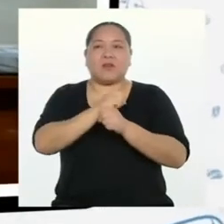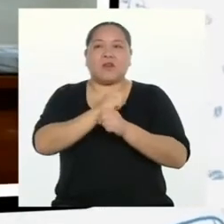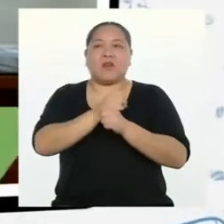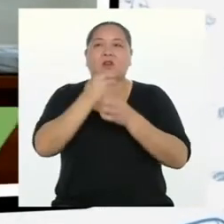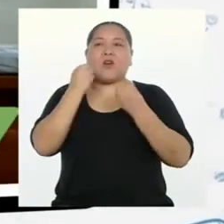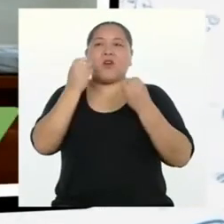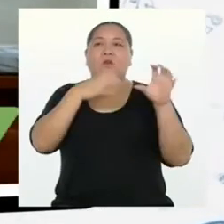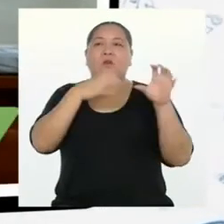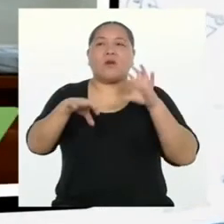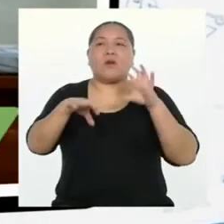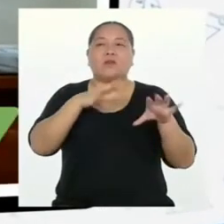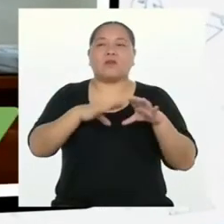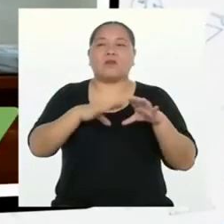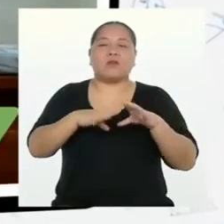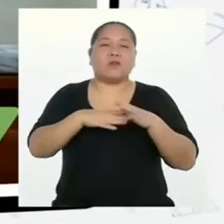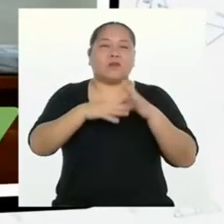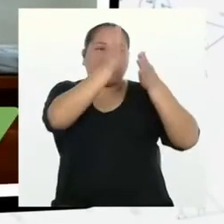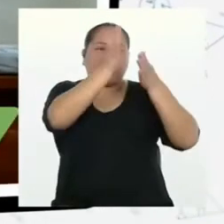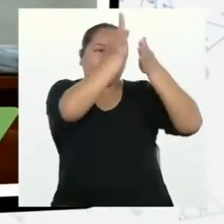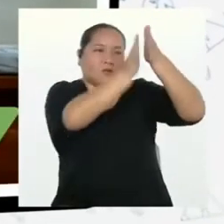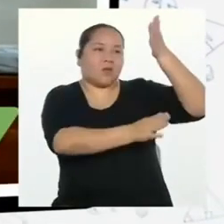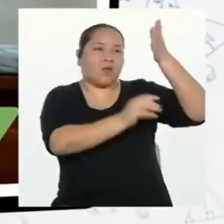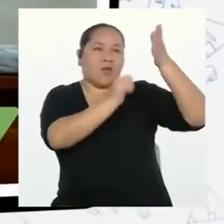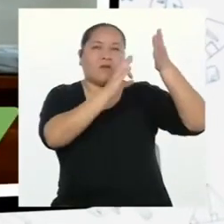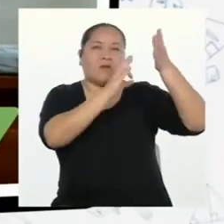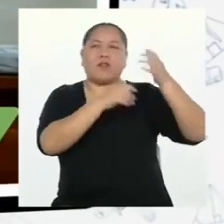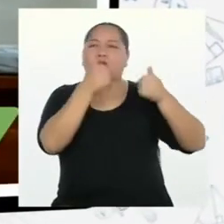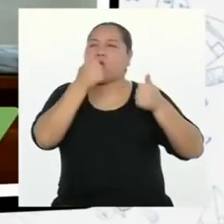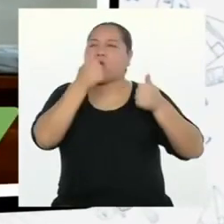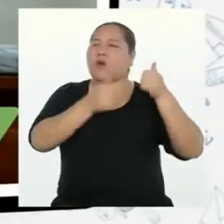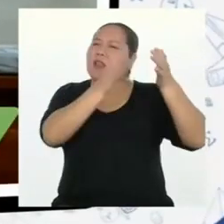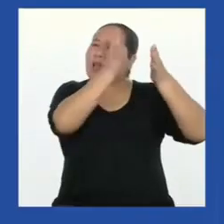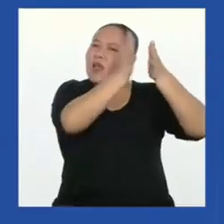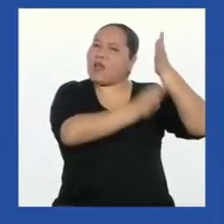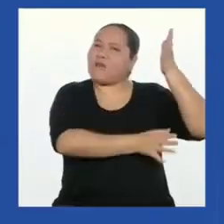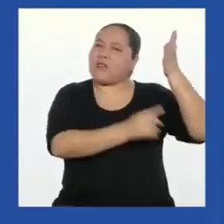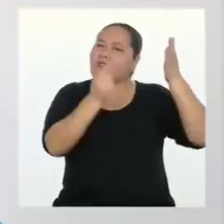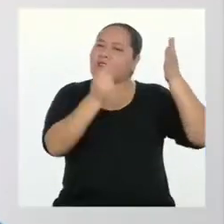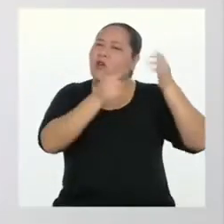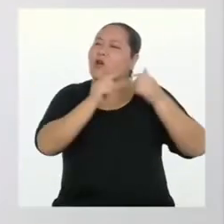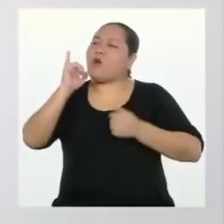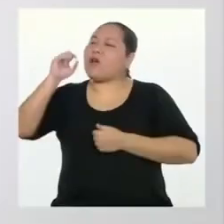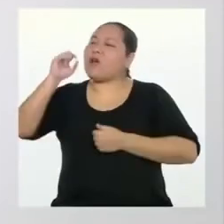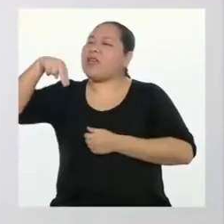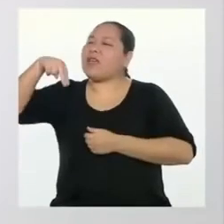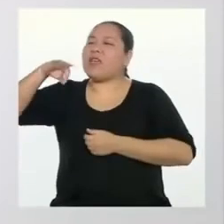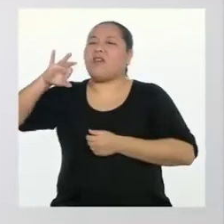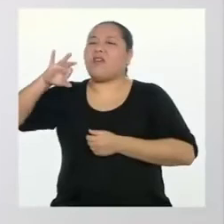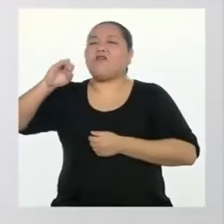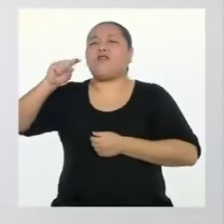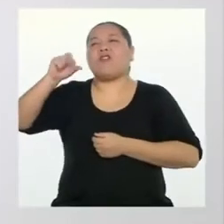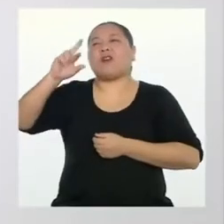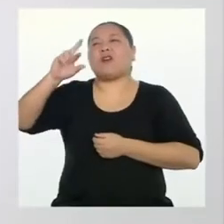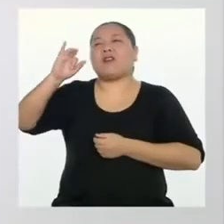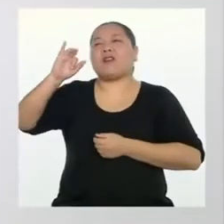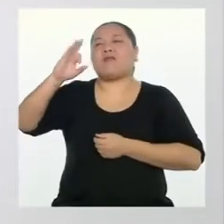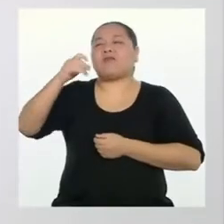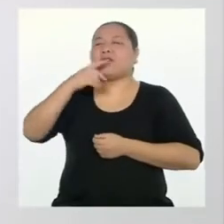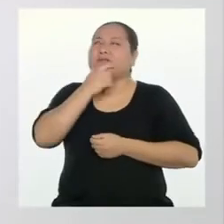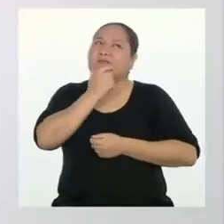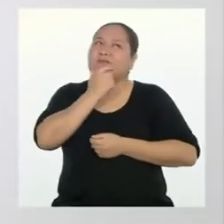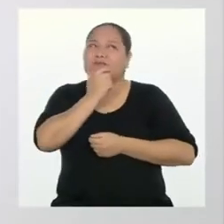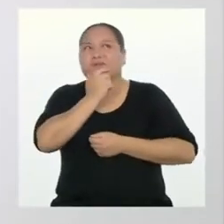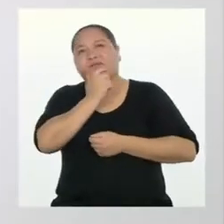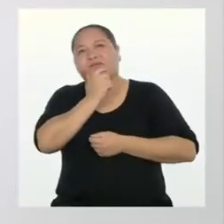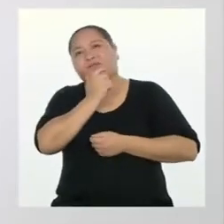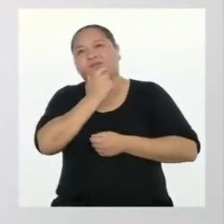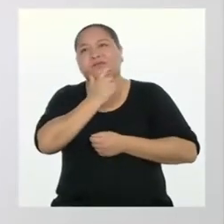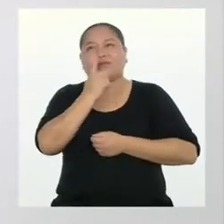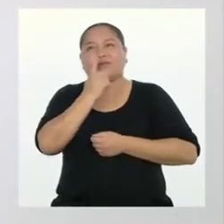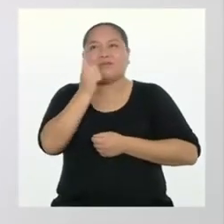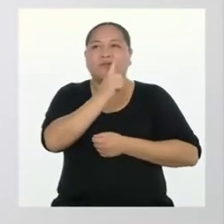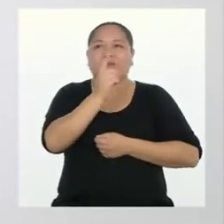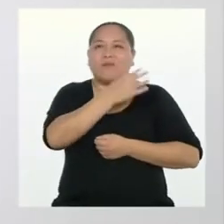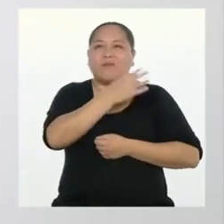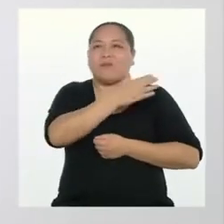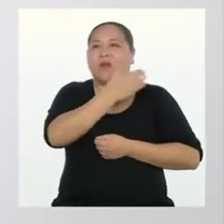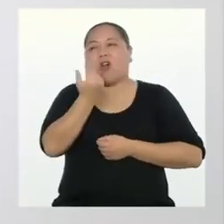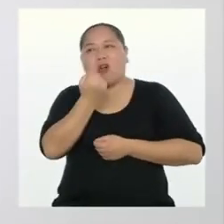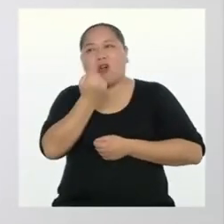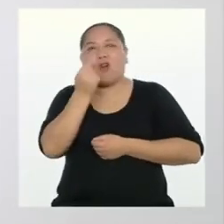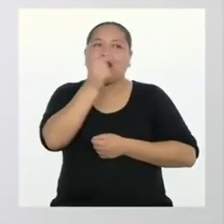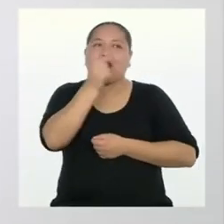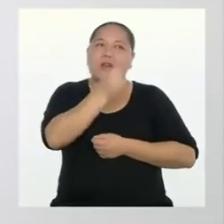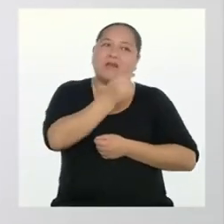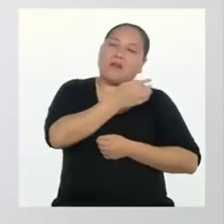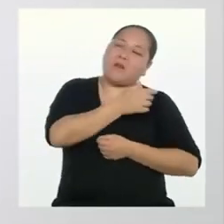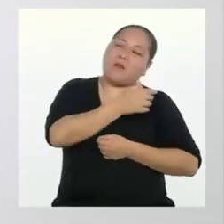no puedo evitar comparar. ¿Cuál es mejor? ¿Un afiche o una infografía? Bueno, no existe texto mejor o